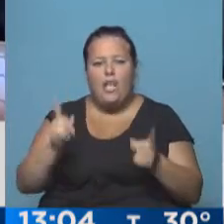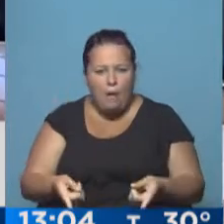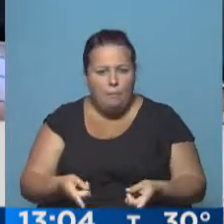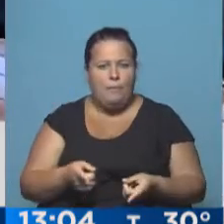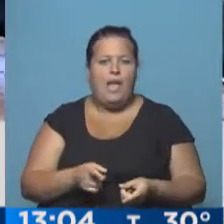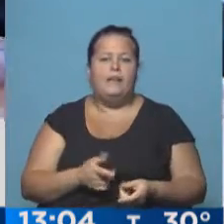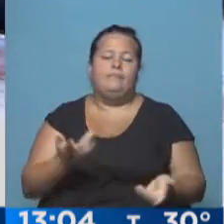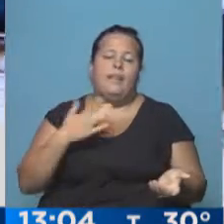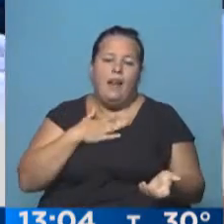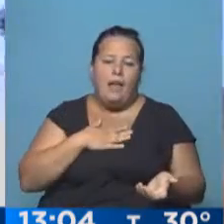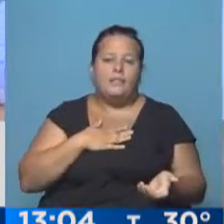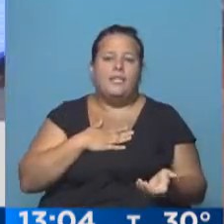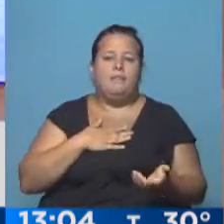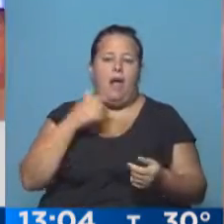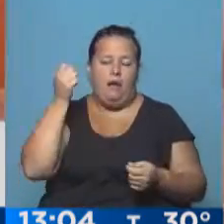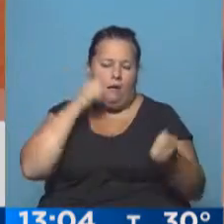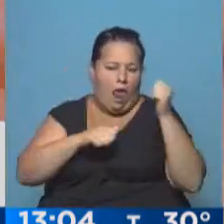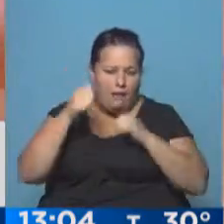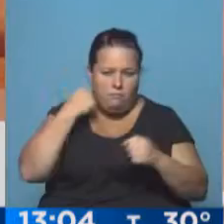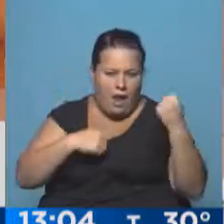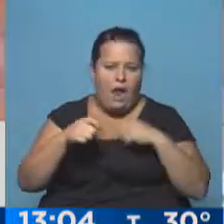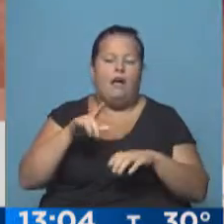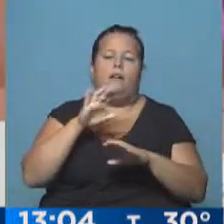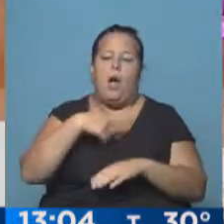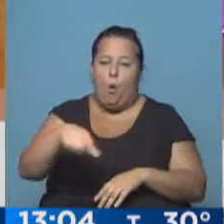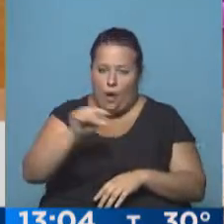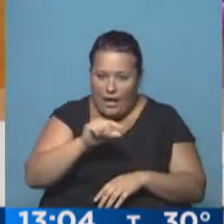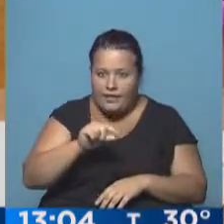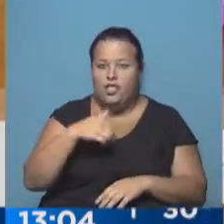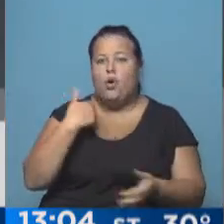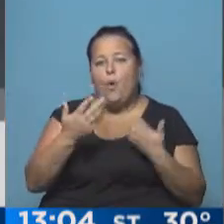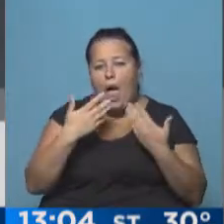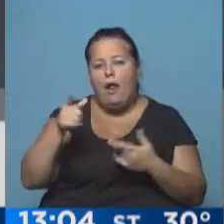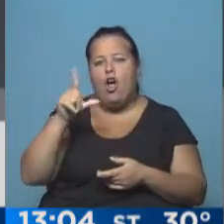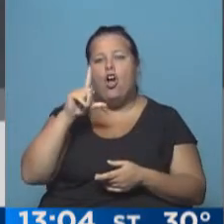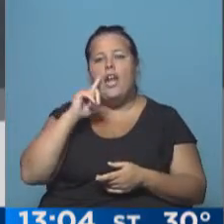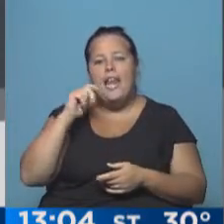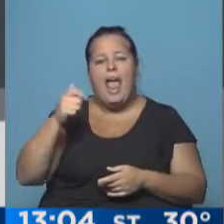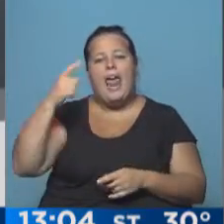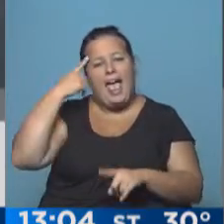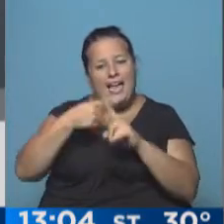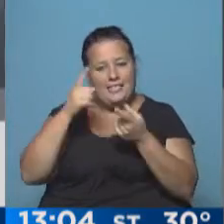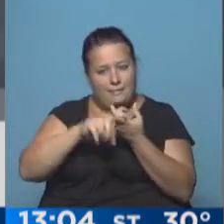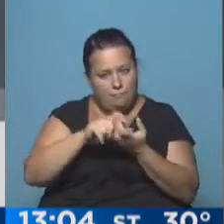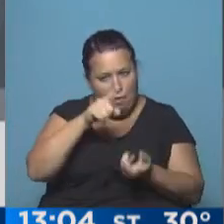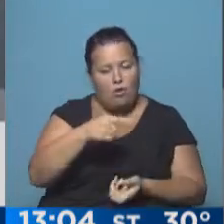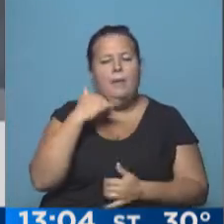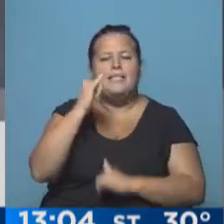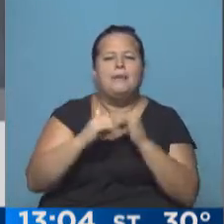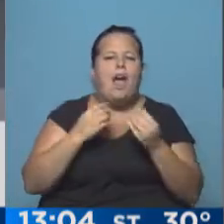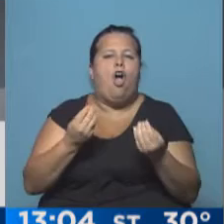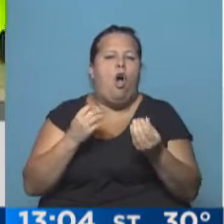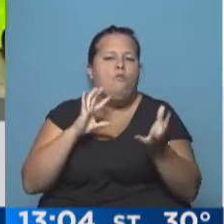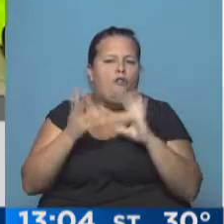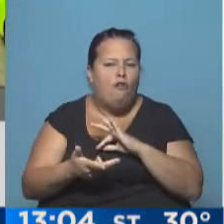lamentablemente fueron golpeados. En minutos nada más estaremos hablando con Liliana, la ex mujer de Pérez Corradi, que va a explicar por lo menos